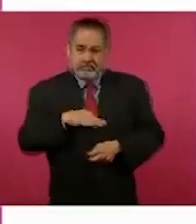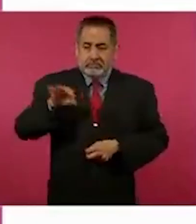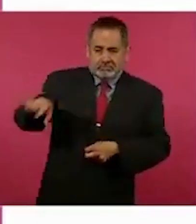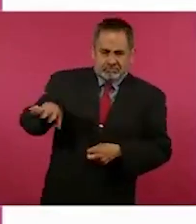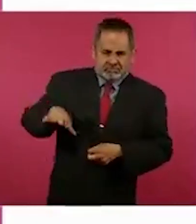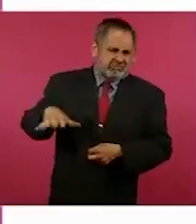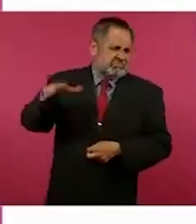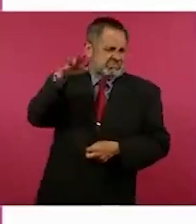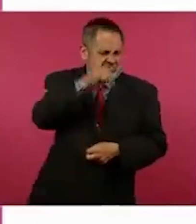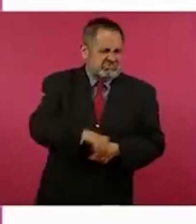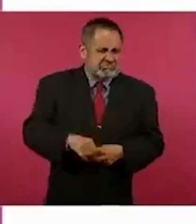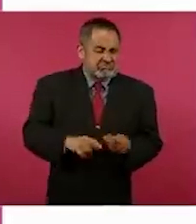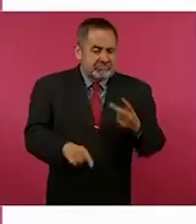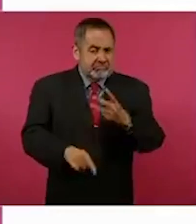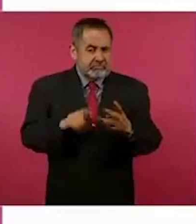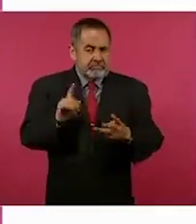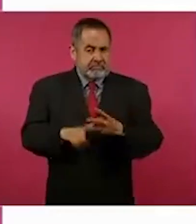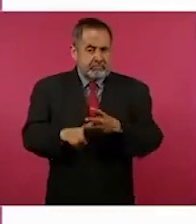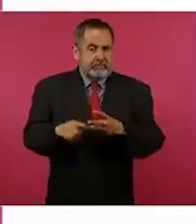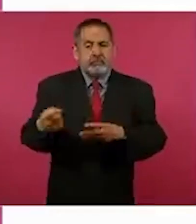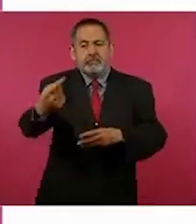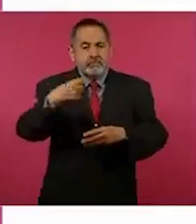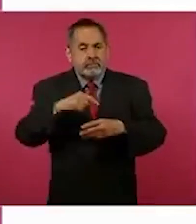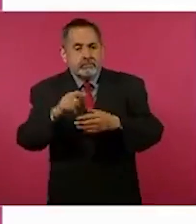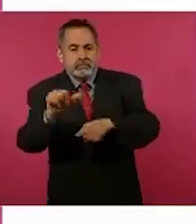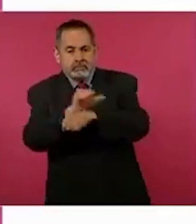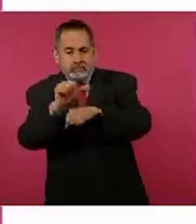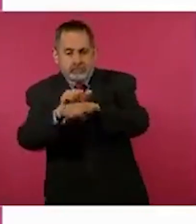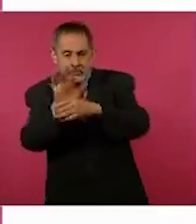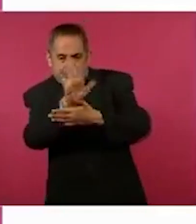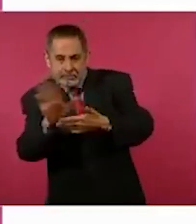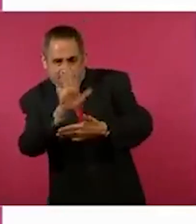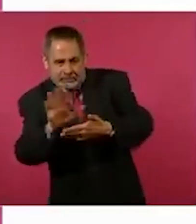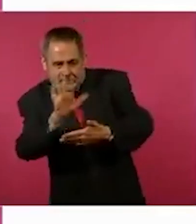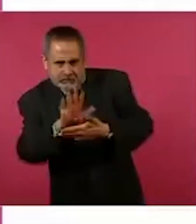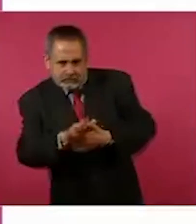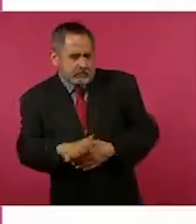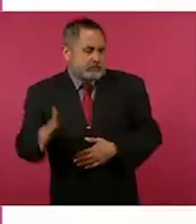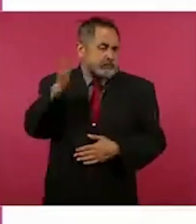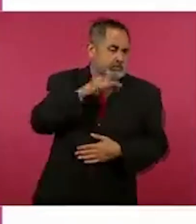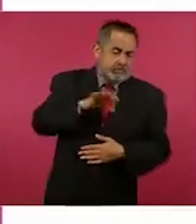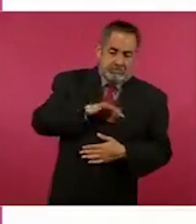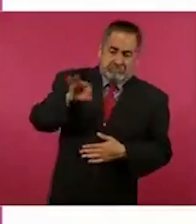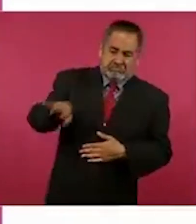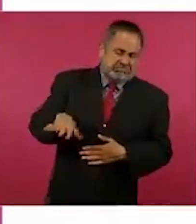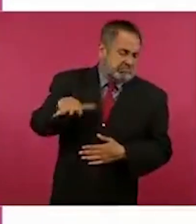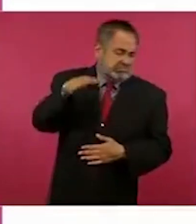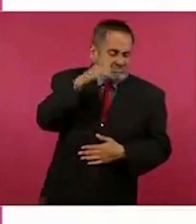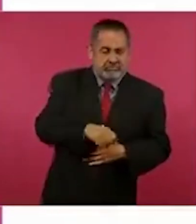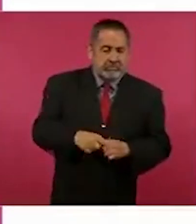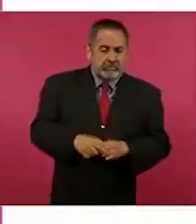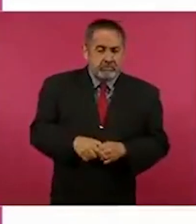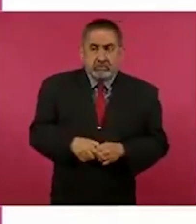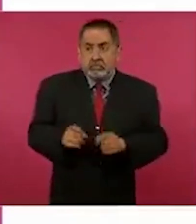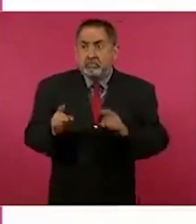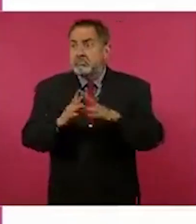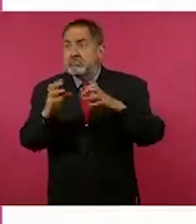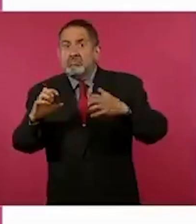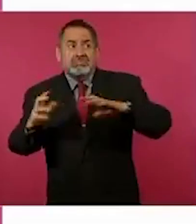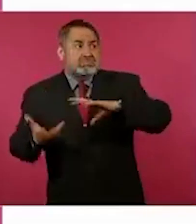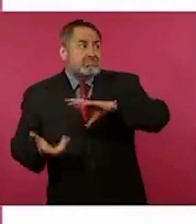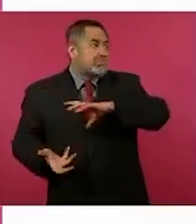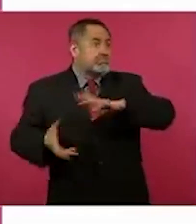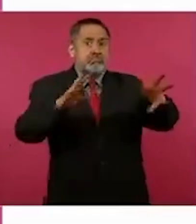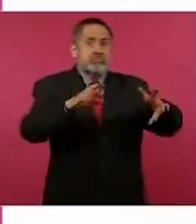darle al impiador Irisas, ya no voy a donar cuando haya un desastre natural